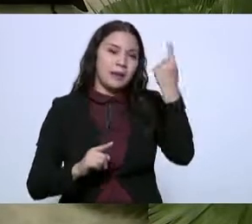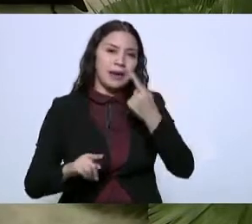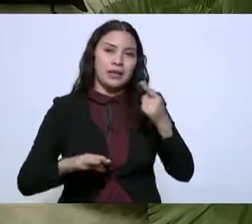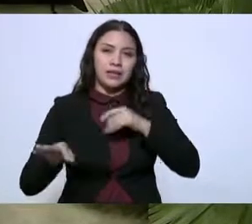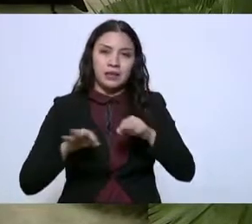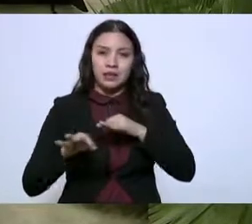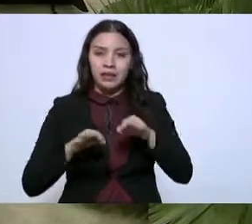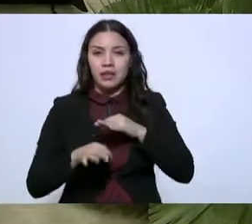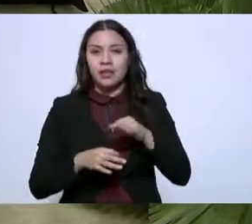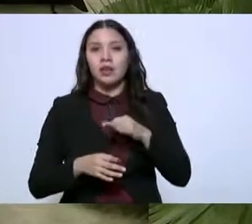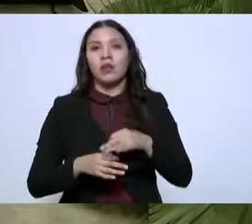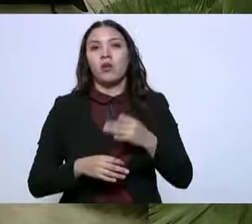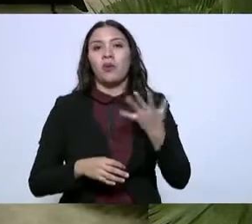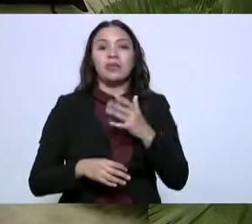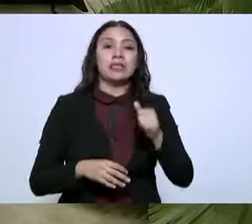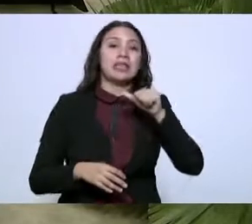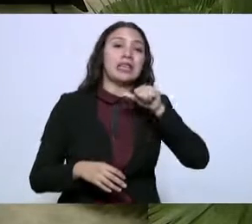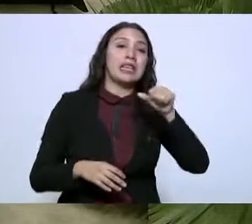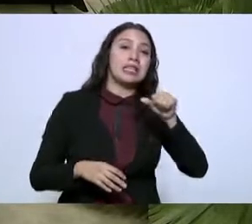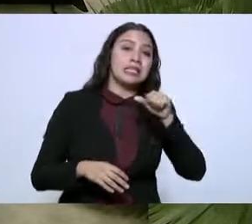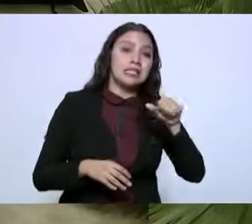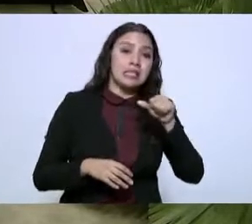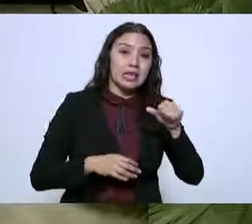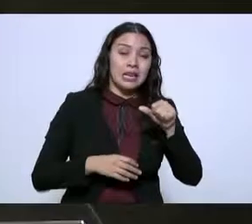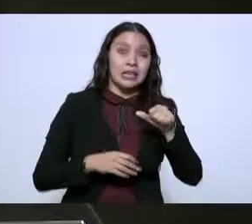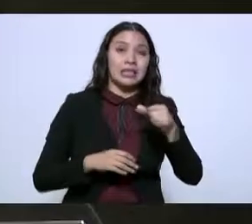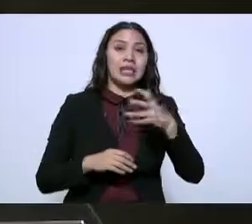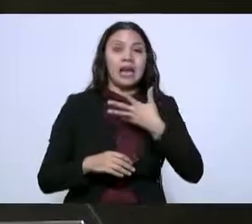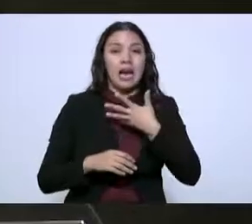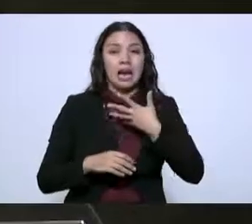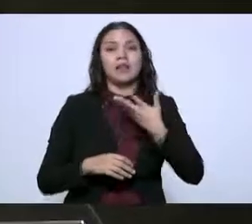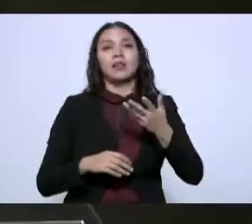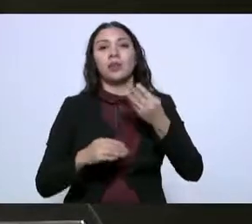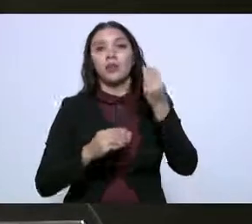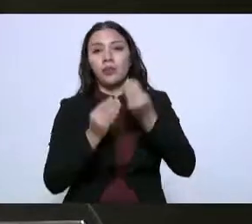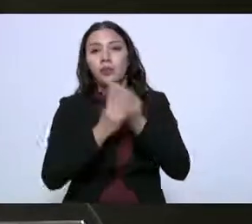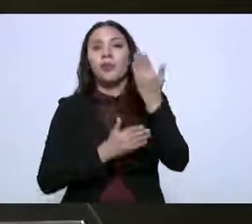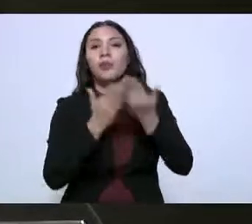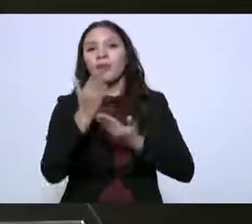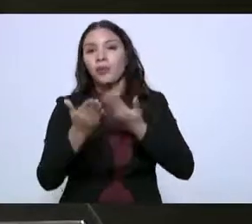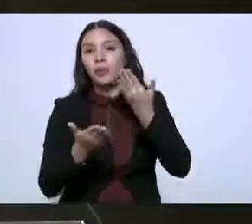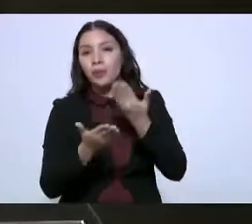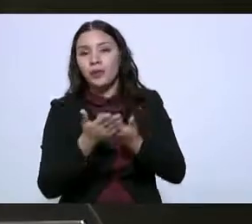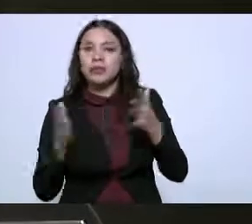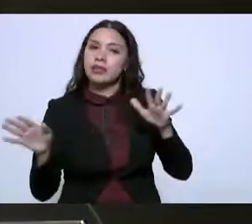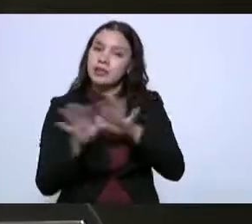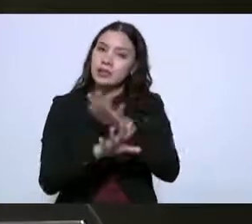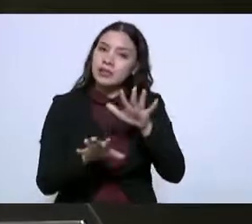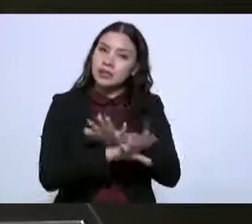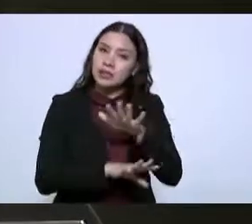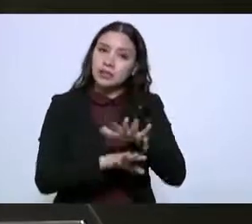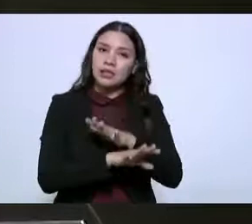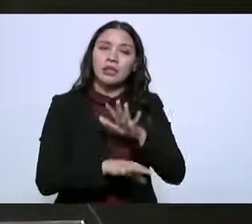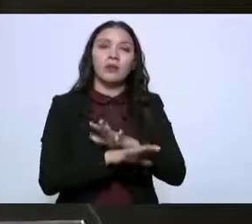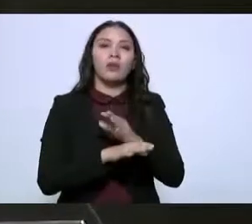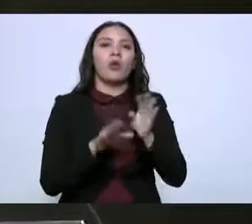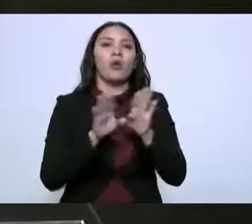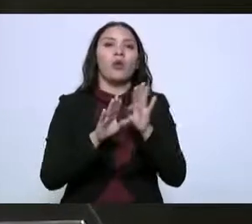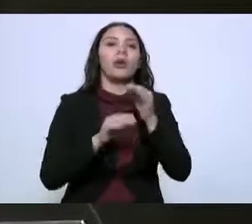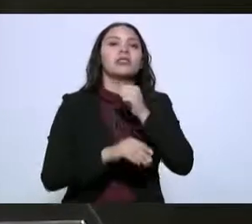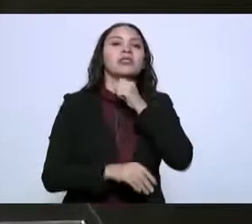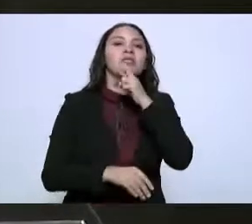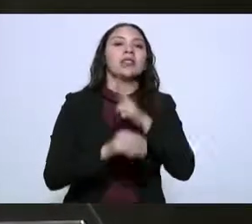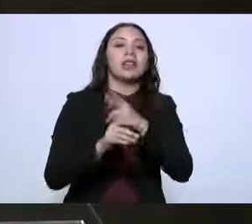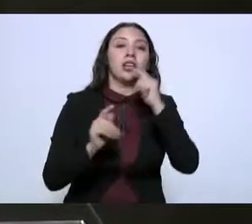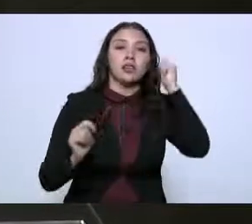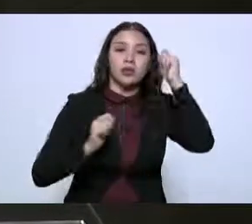16 patrullas se ha propuesto hacer el cambio de una a una por parte también de Secretaría de